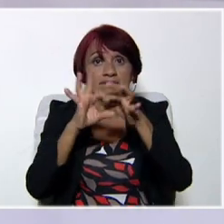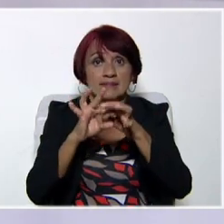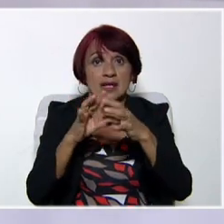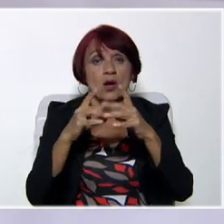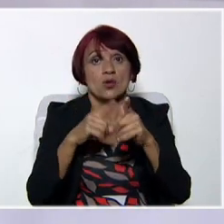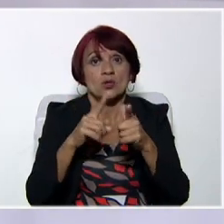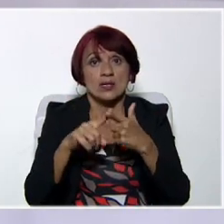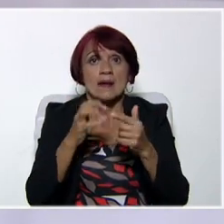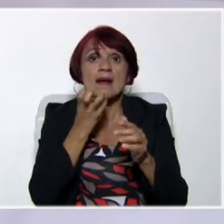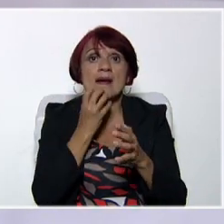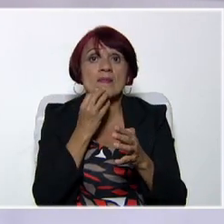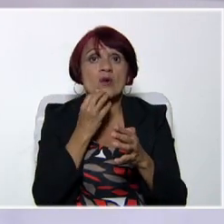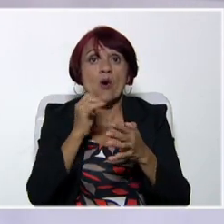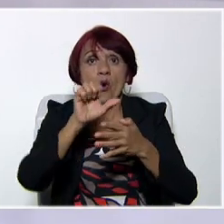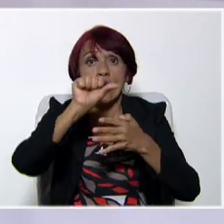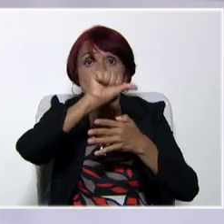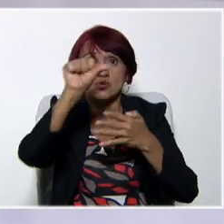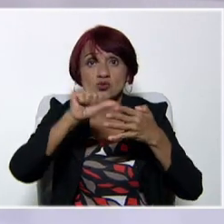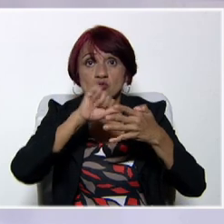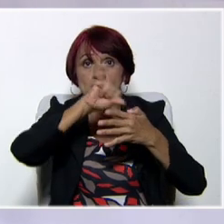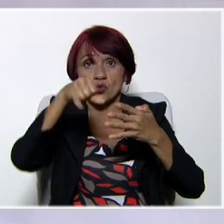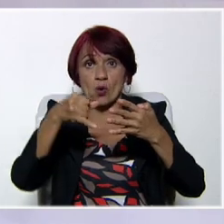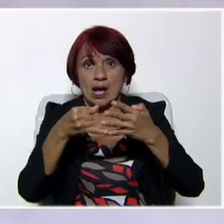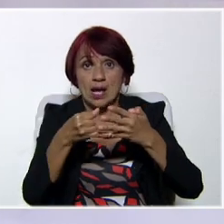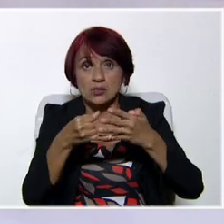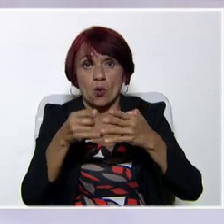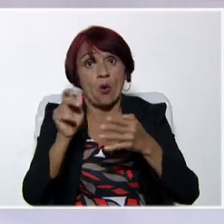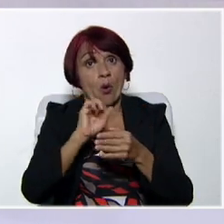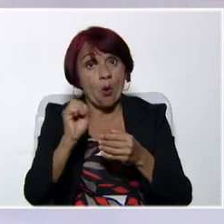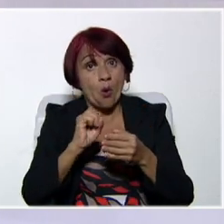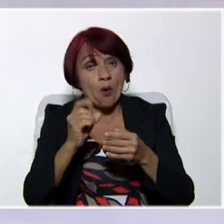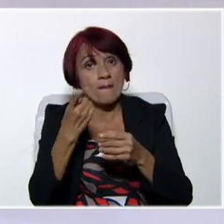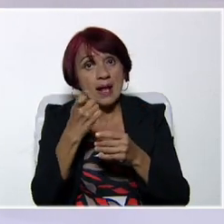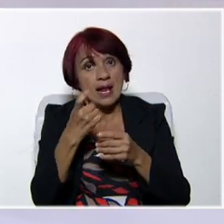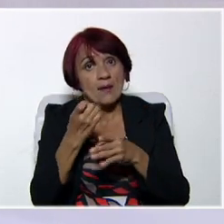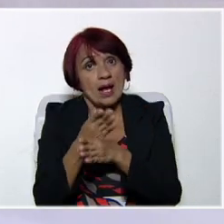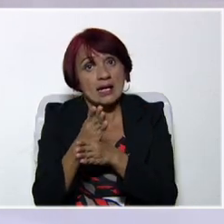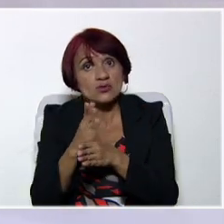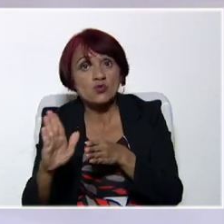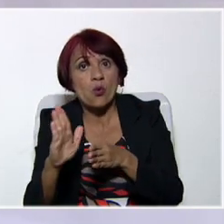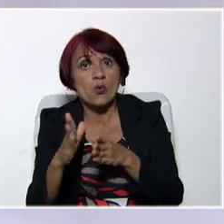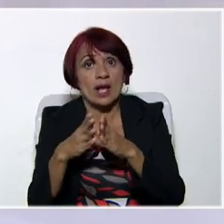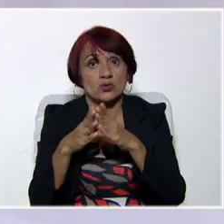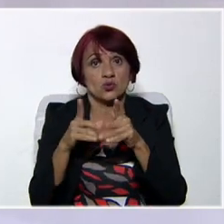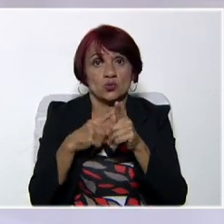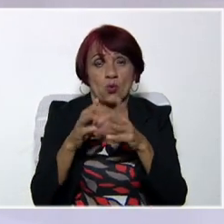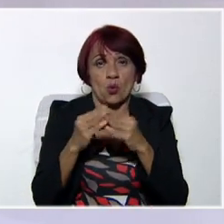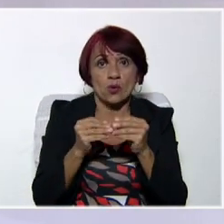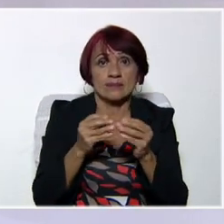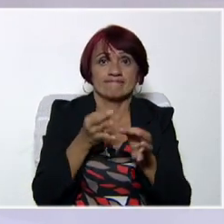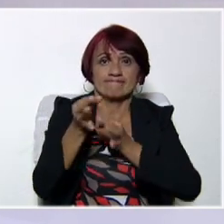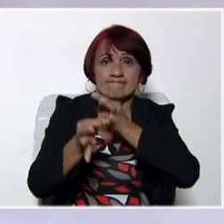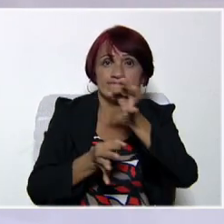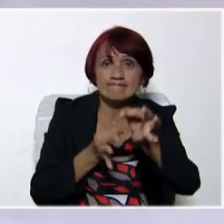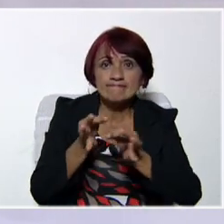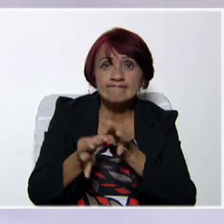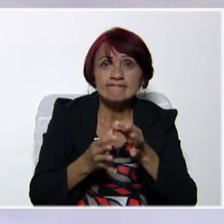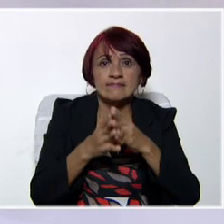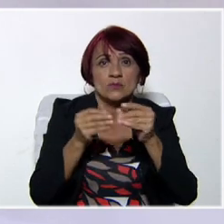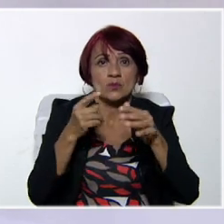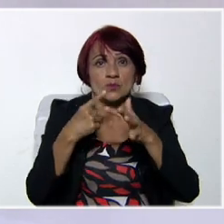un sujeto y un predicado. En ellas podemos encontrar las frases, las expresiones, interjecciones,